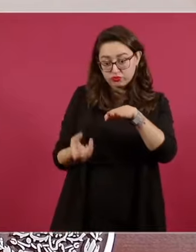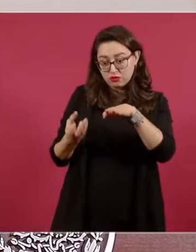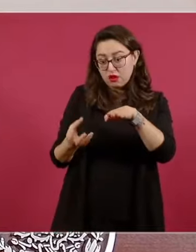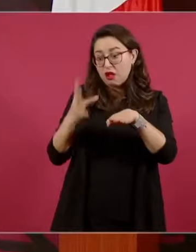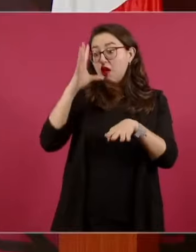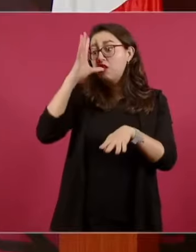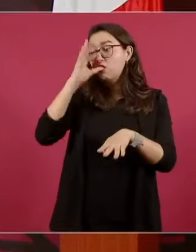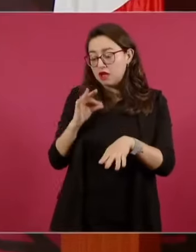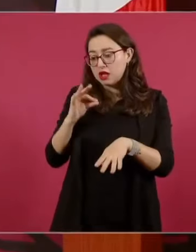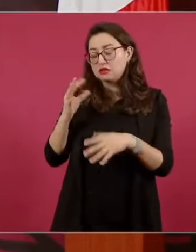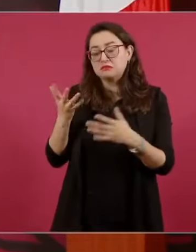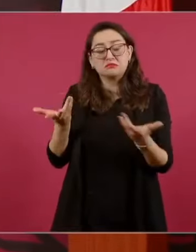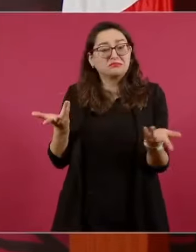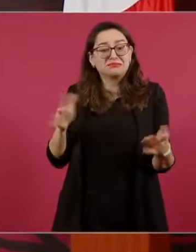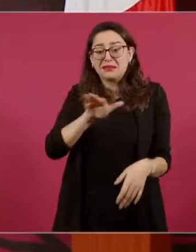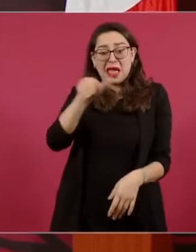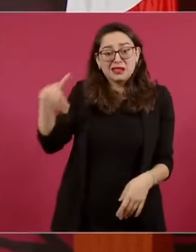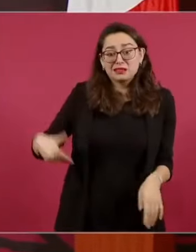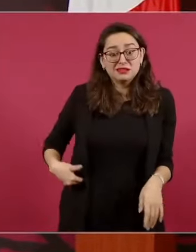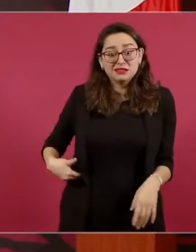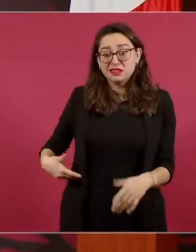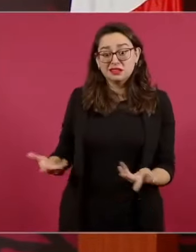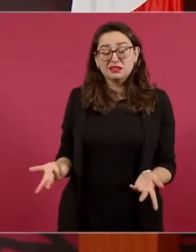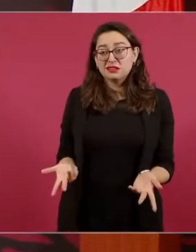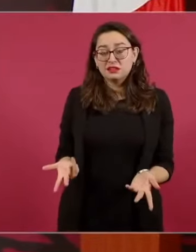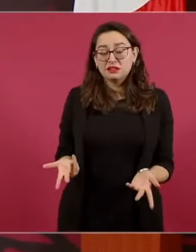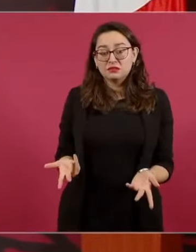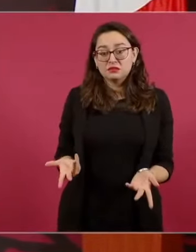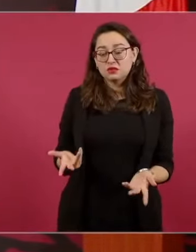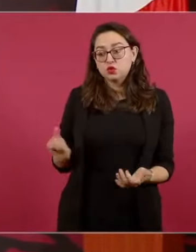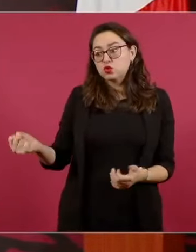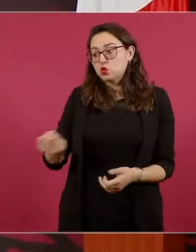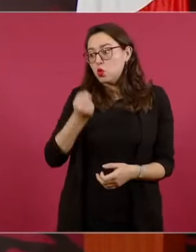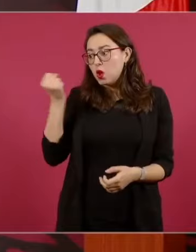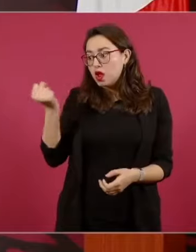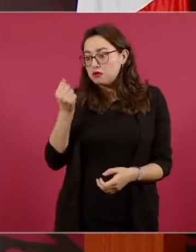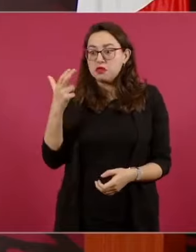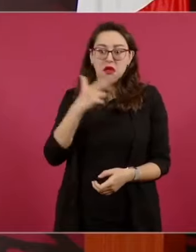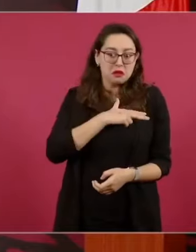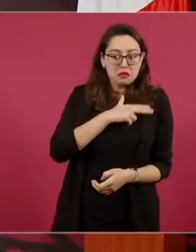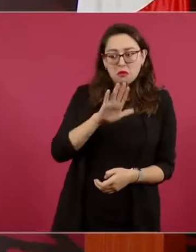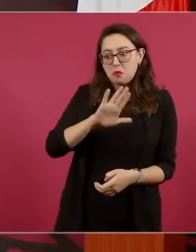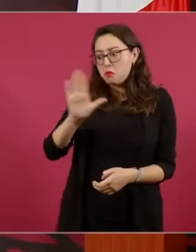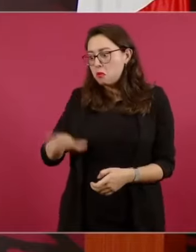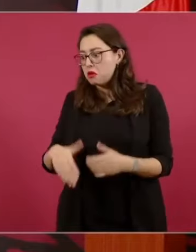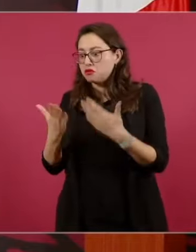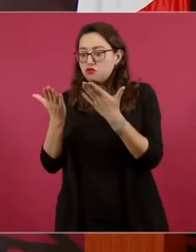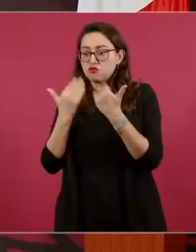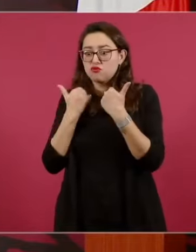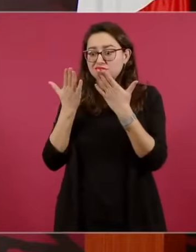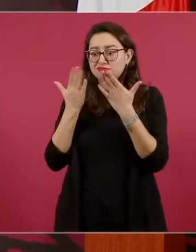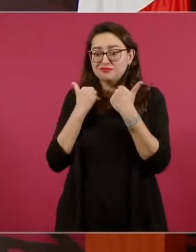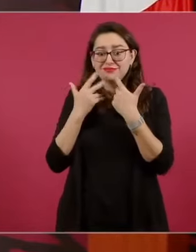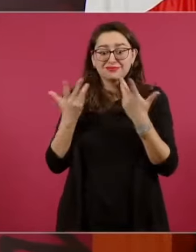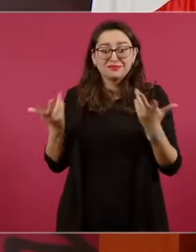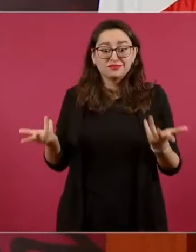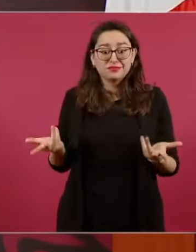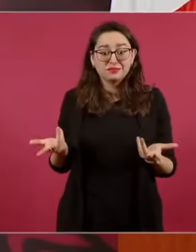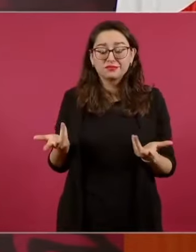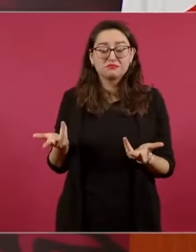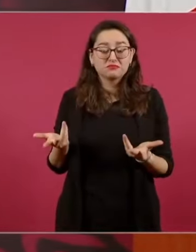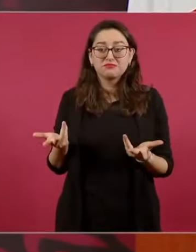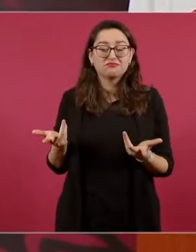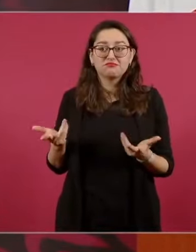Afortunadamente no hubo heridos, pero son accidentes, estamos hablando de obras